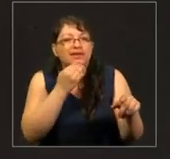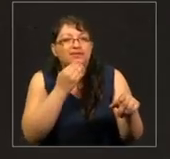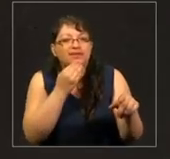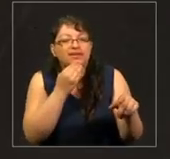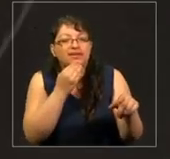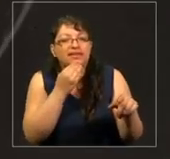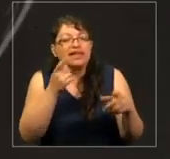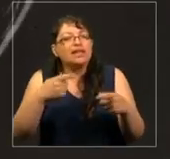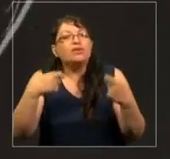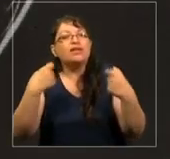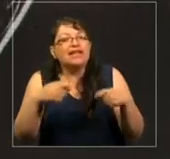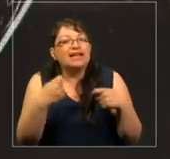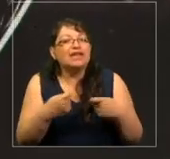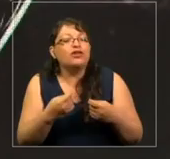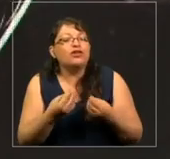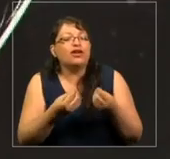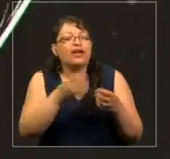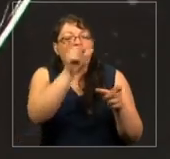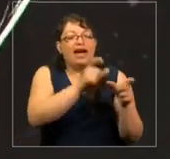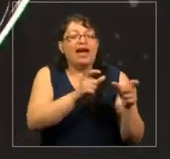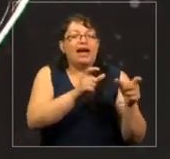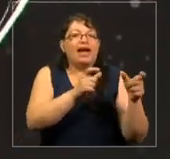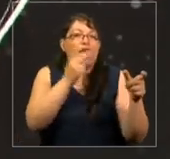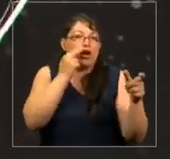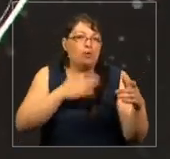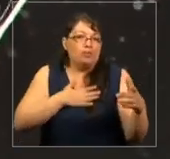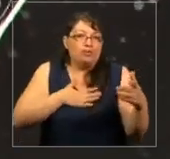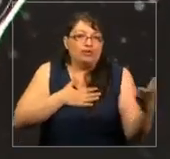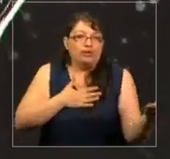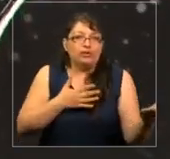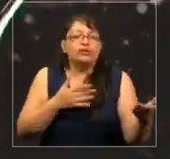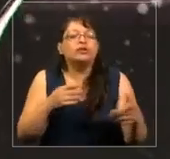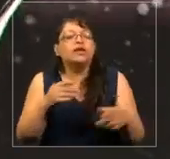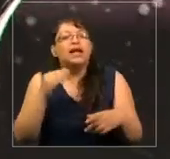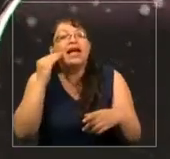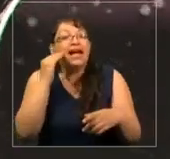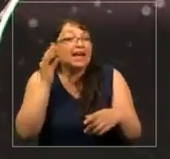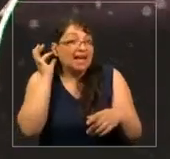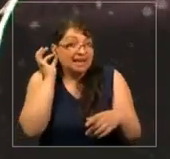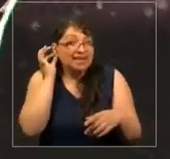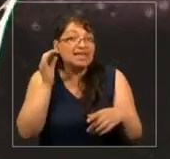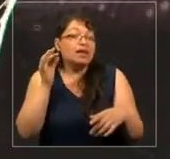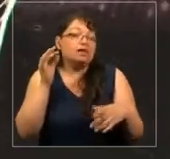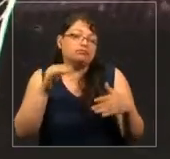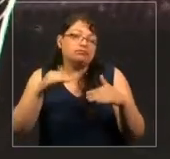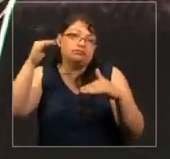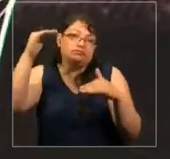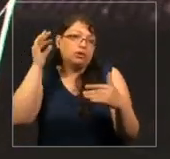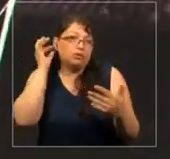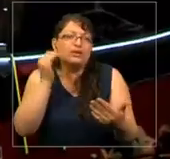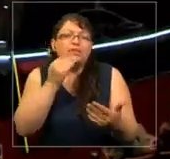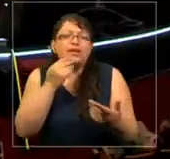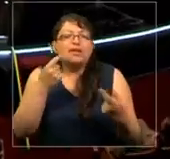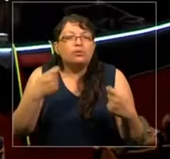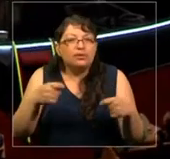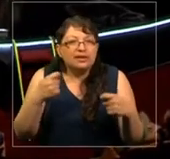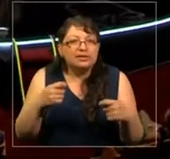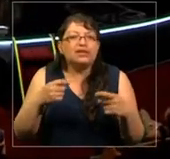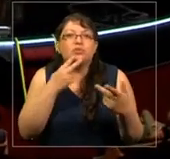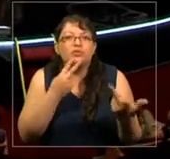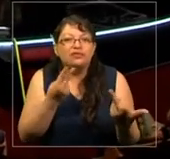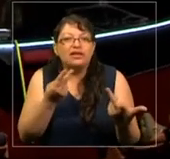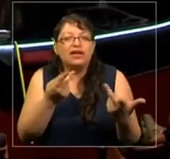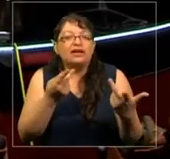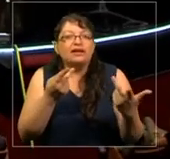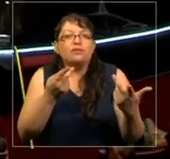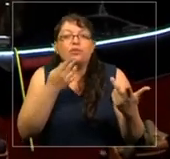agrada al hombre. Las mujeres y niñas socializan para ser complacientes en esta opresión, y porque vivimos en un mundo que es